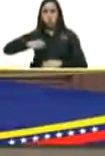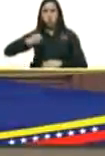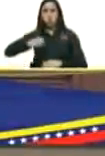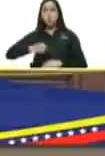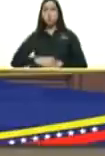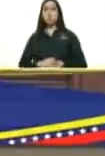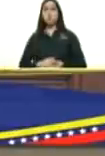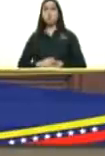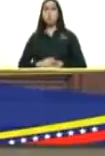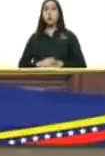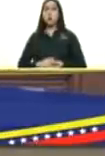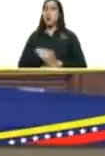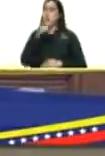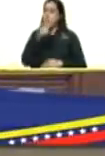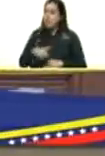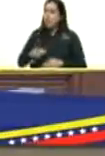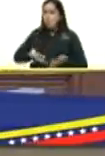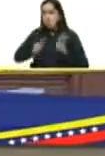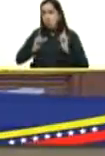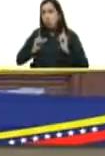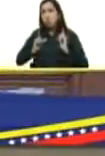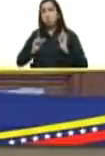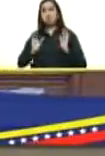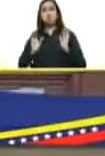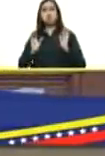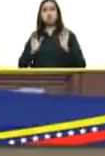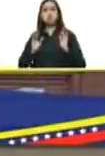alguien les dio el permiso para hacerlo